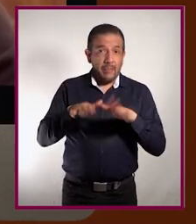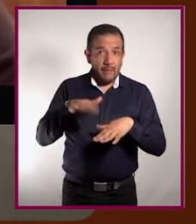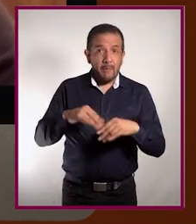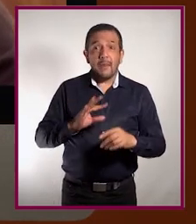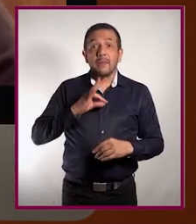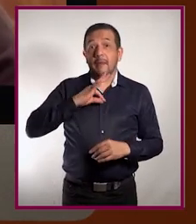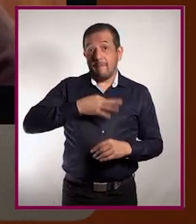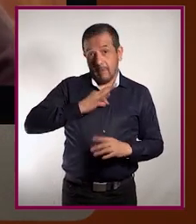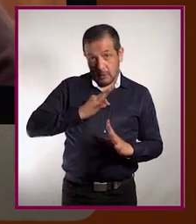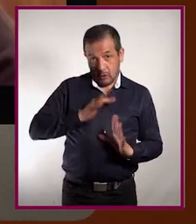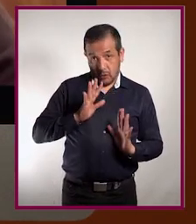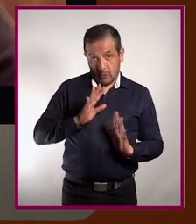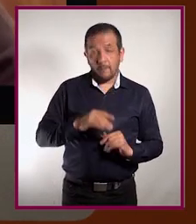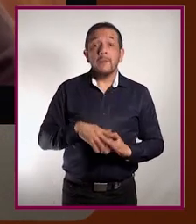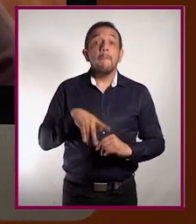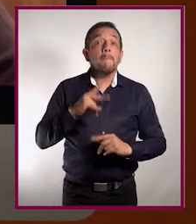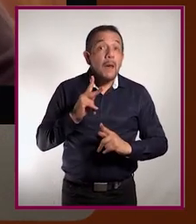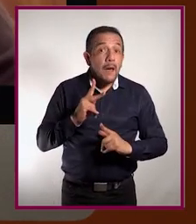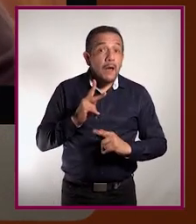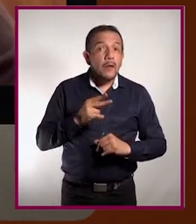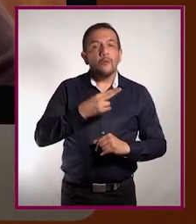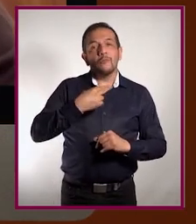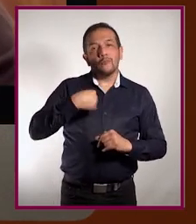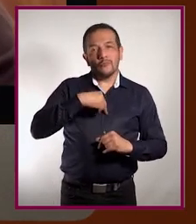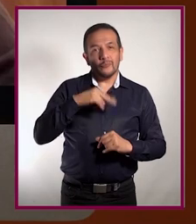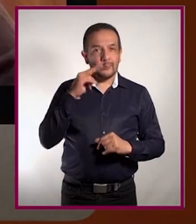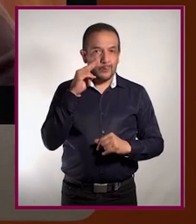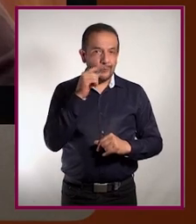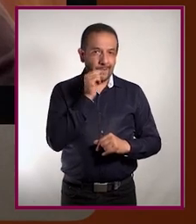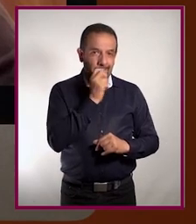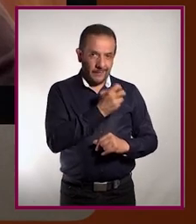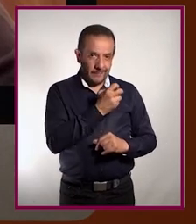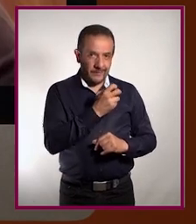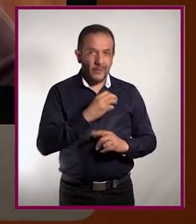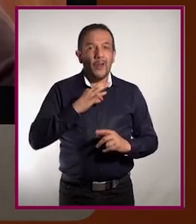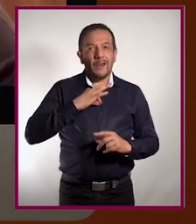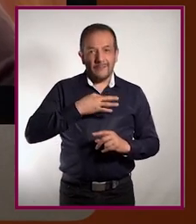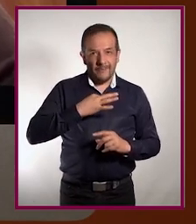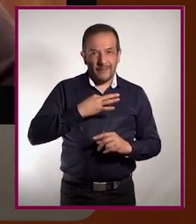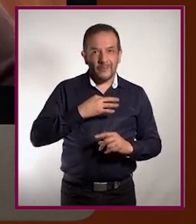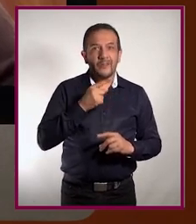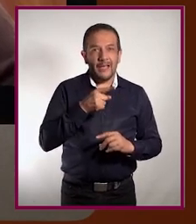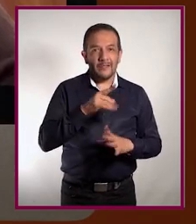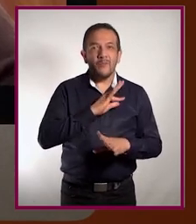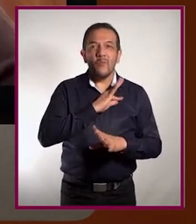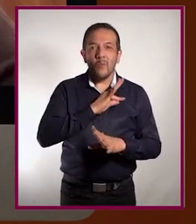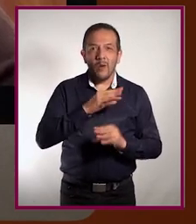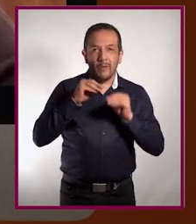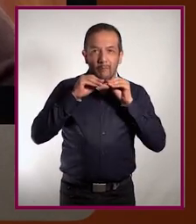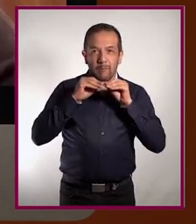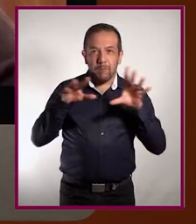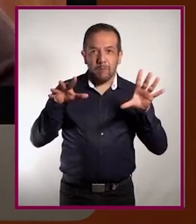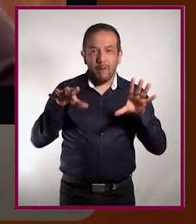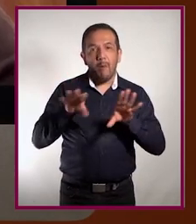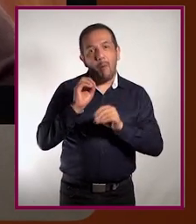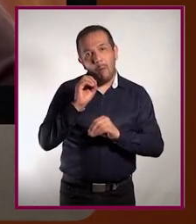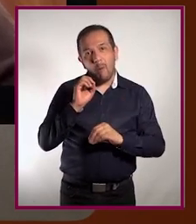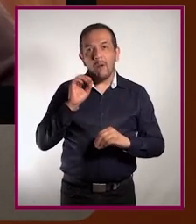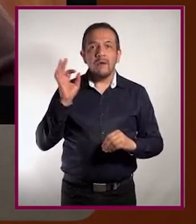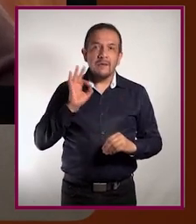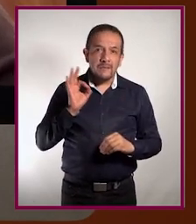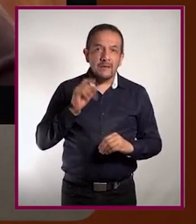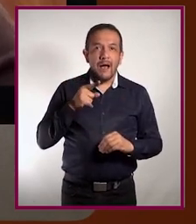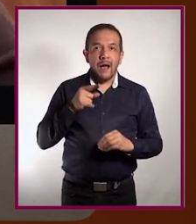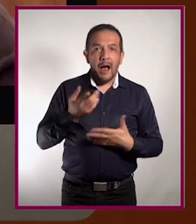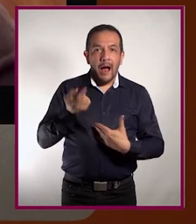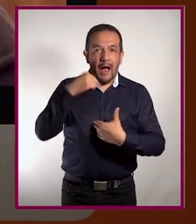cada una de las infecciones, pero eso es lo que las hace más relevantes en cuanto a la capacidad que tienen de esparcirse o de hacerse